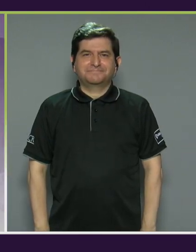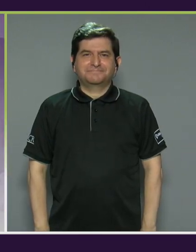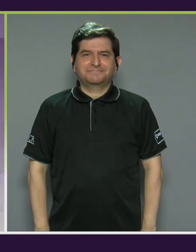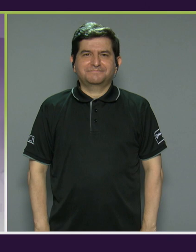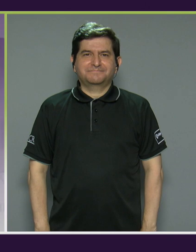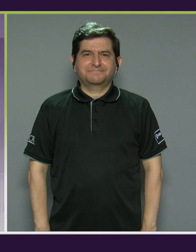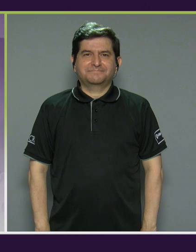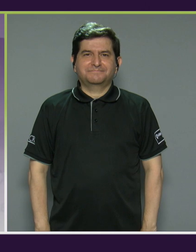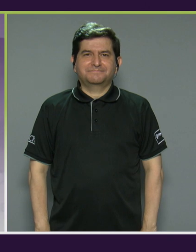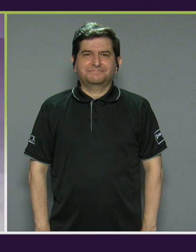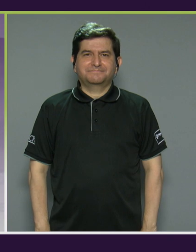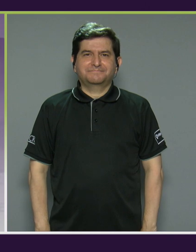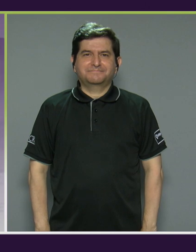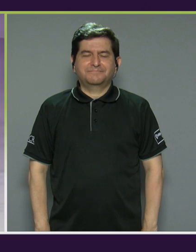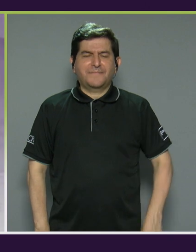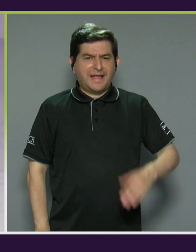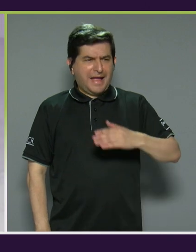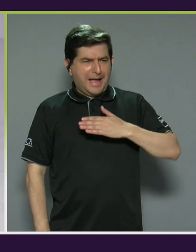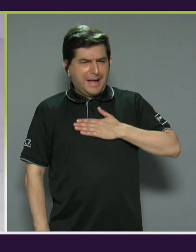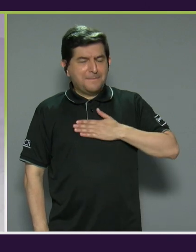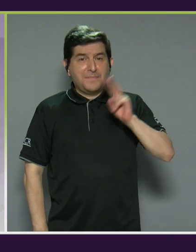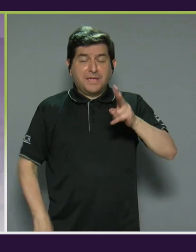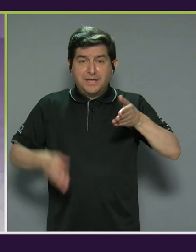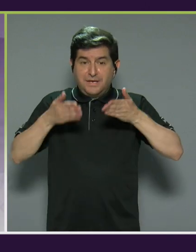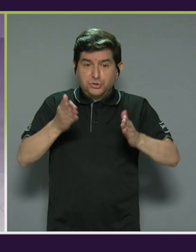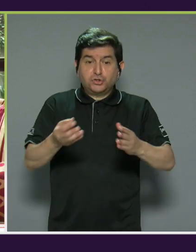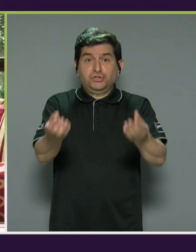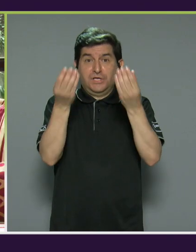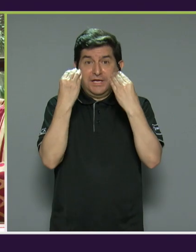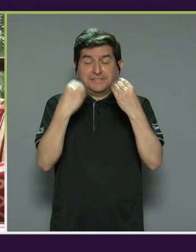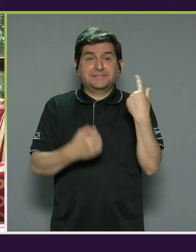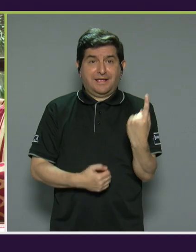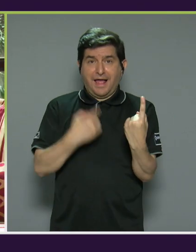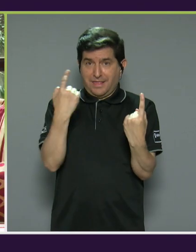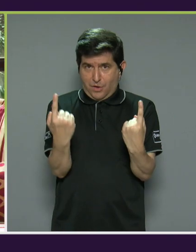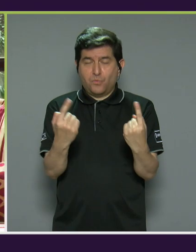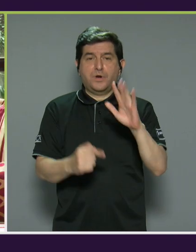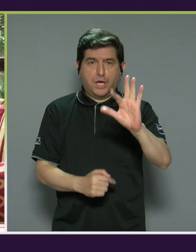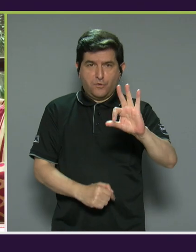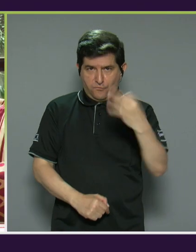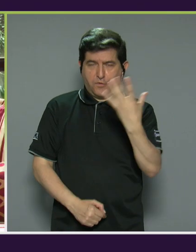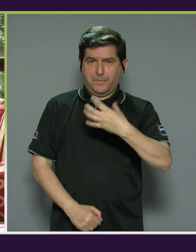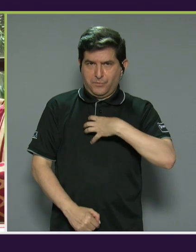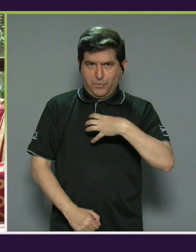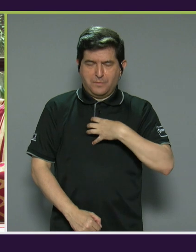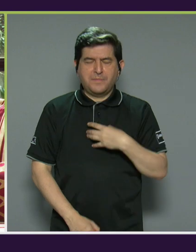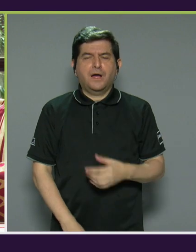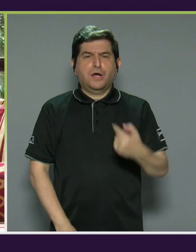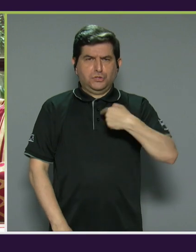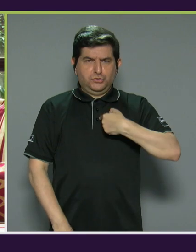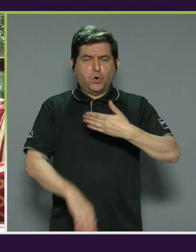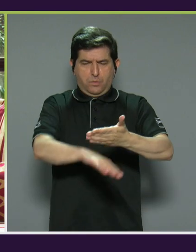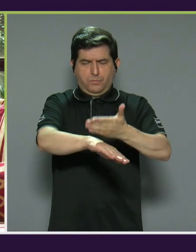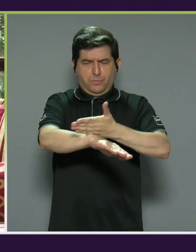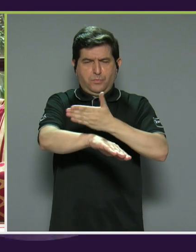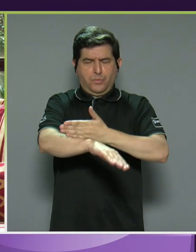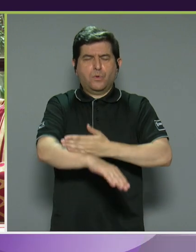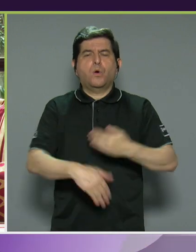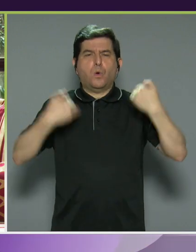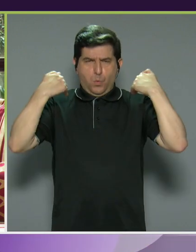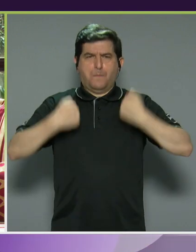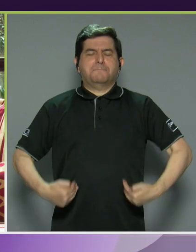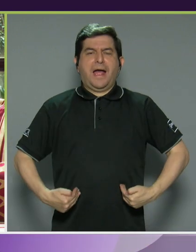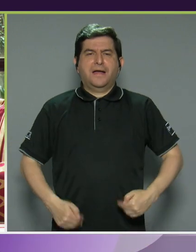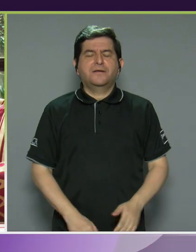A ver, mis dos hijas me han enseñado muchísimo cada una a su manera, ¿verdad? A crecer yo como ser humano,